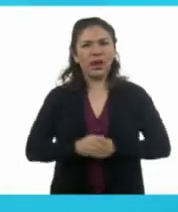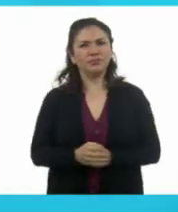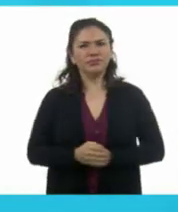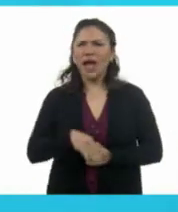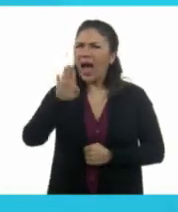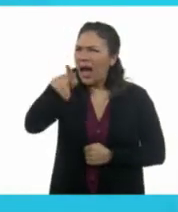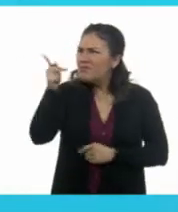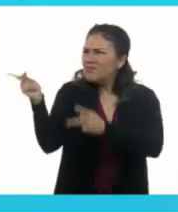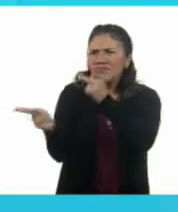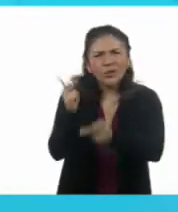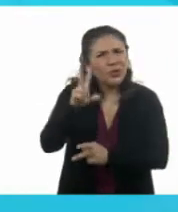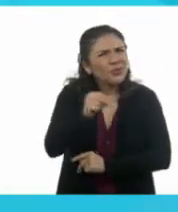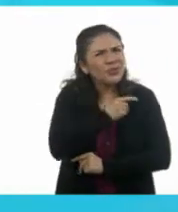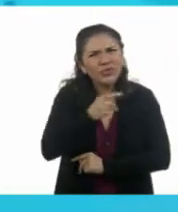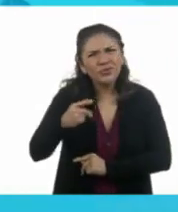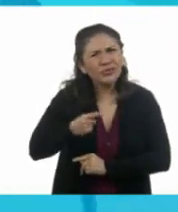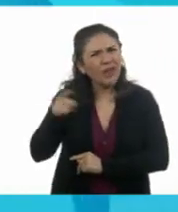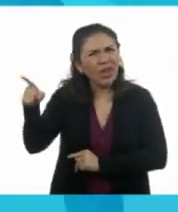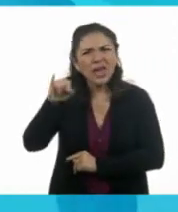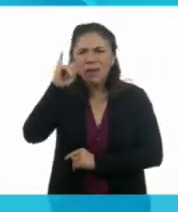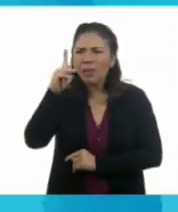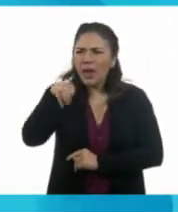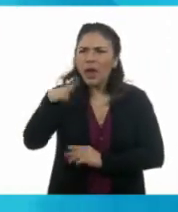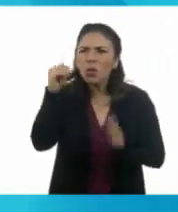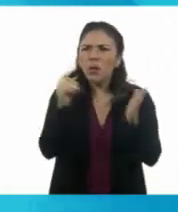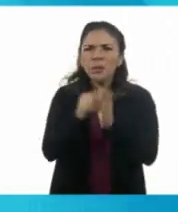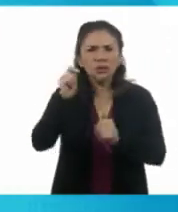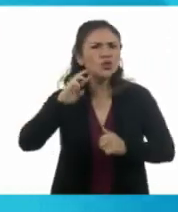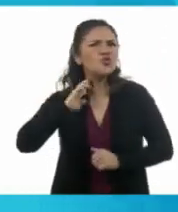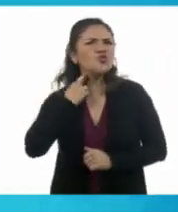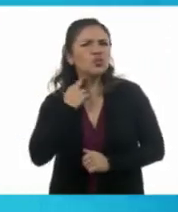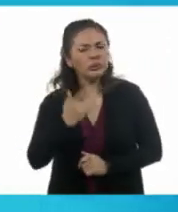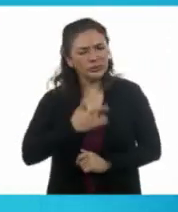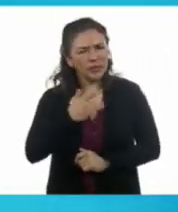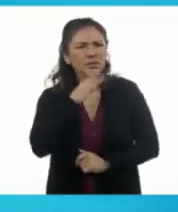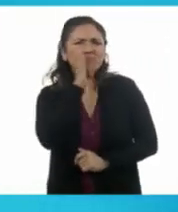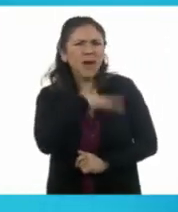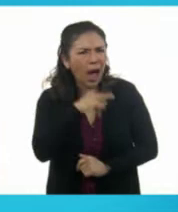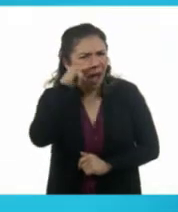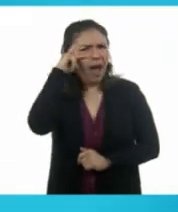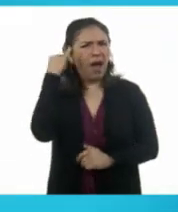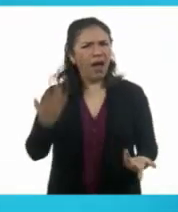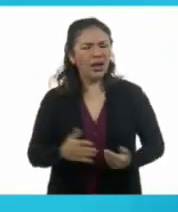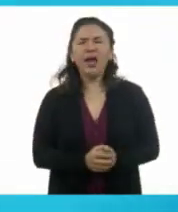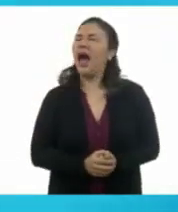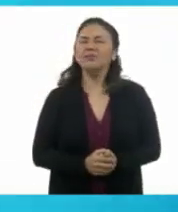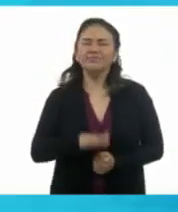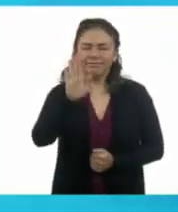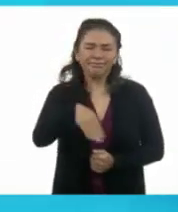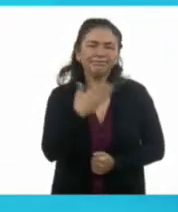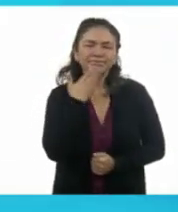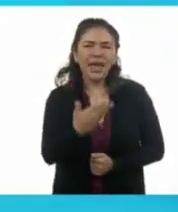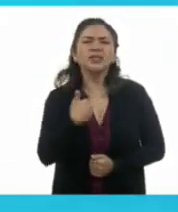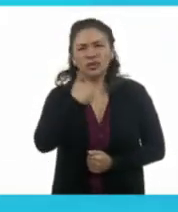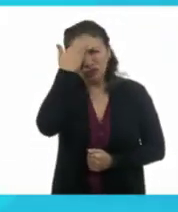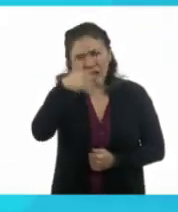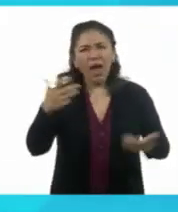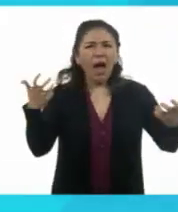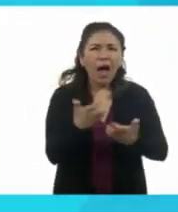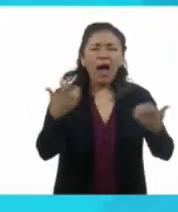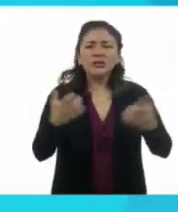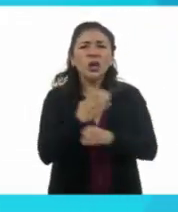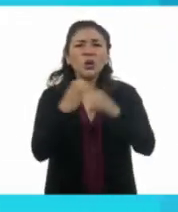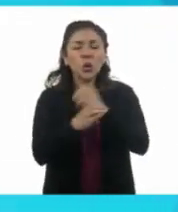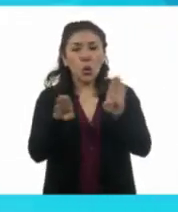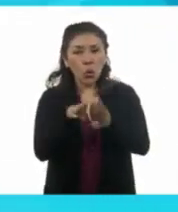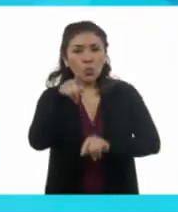No le hagas ese tipo de preguntas a IPN 9000. Se va a sentir mal. Está bien, Staff. Yo sé que no puedo hacer la mayoría de las cosas